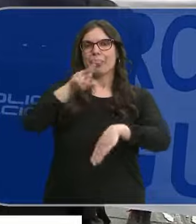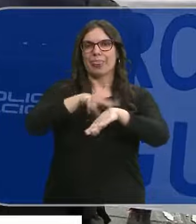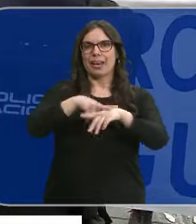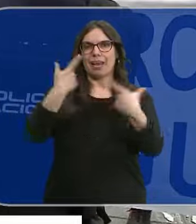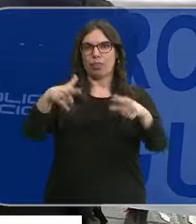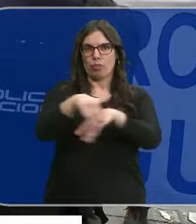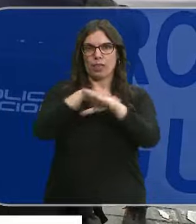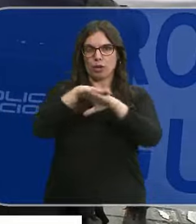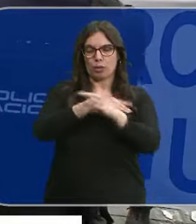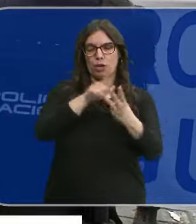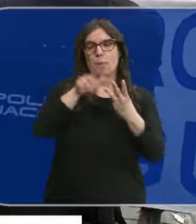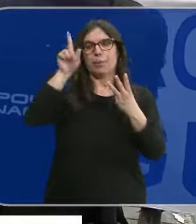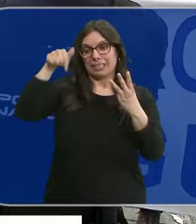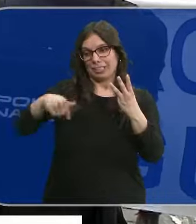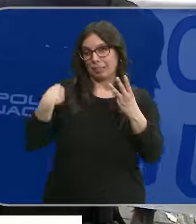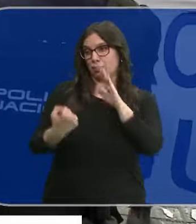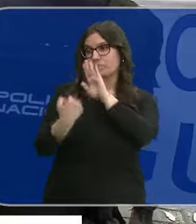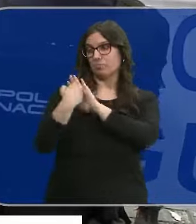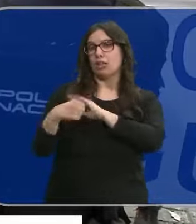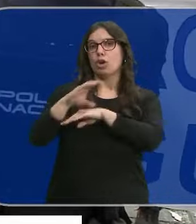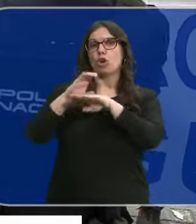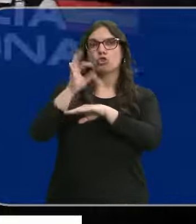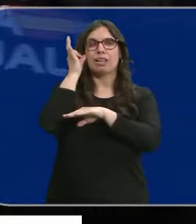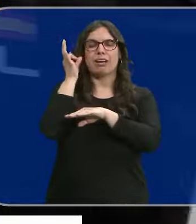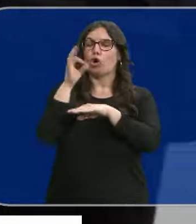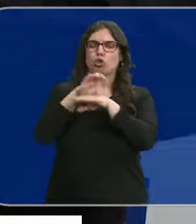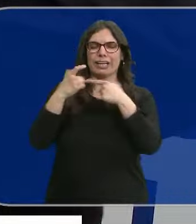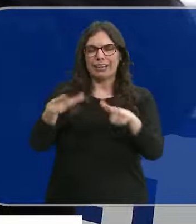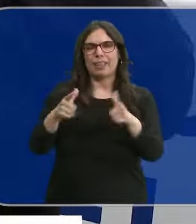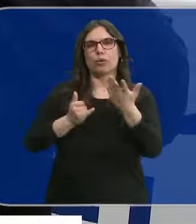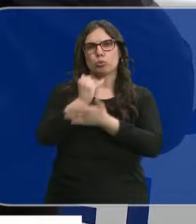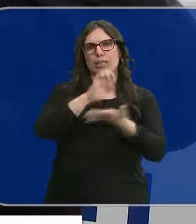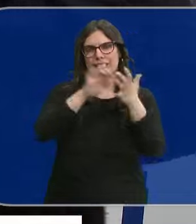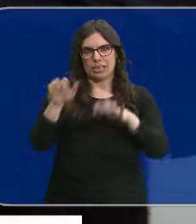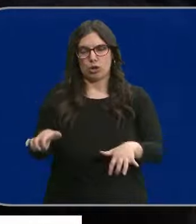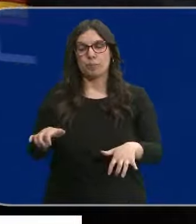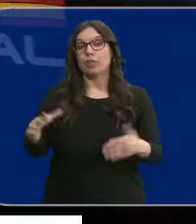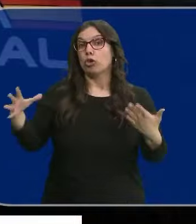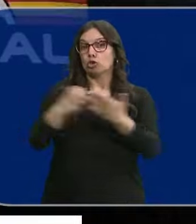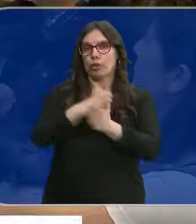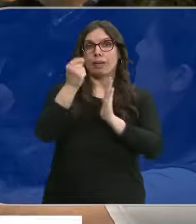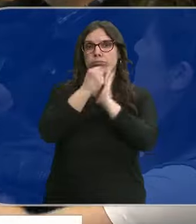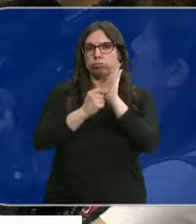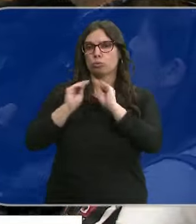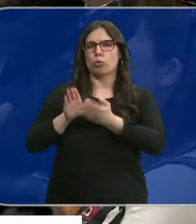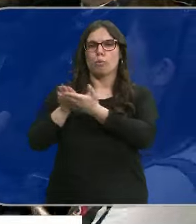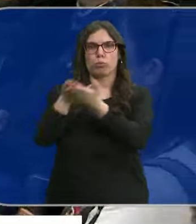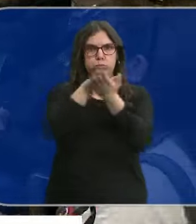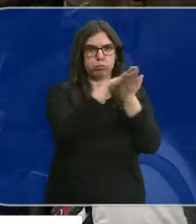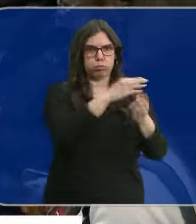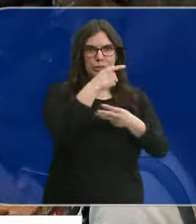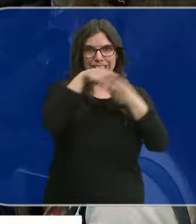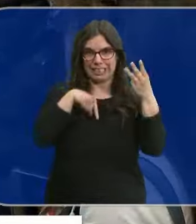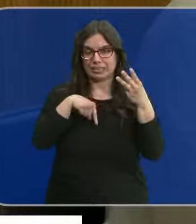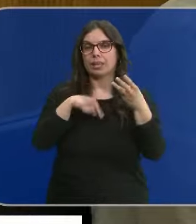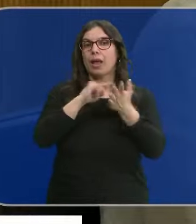gobierno y en esta sede de la Consejería de Agricultura de la Junta de Castilla y León. En todas ellas han hecho entrega de sus reivindicaciones. Un plan de acción